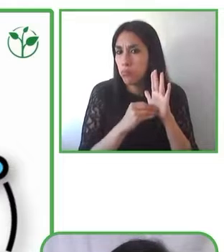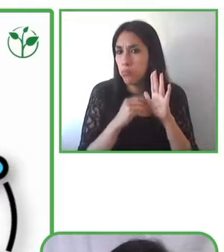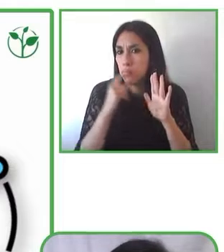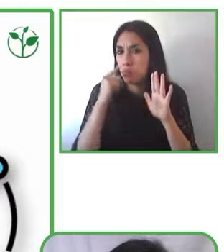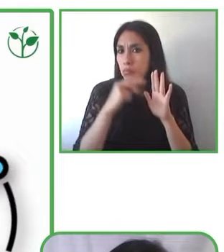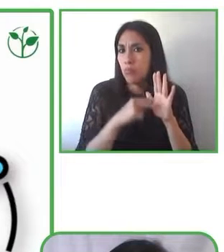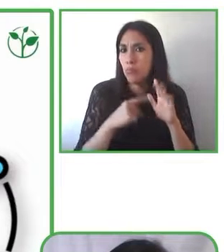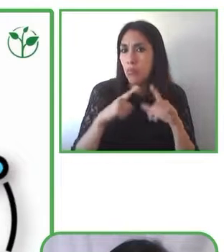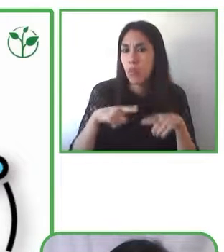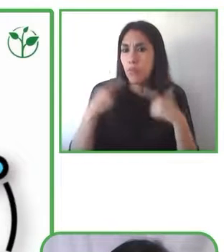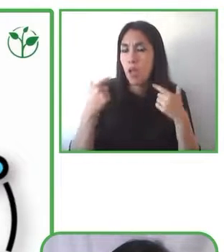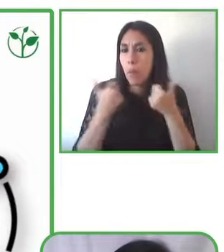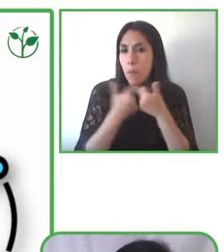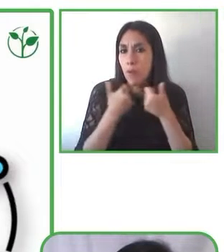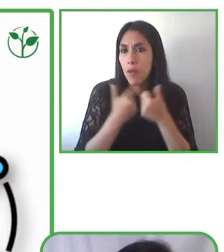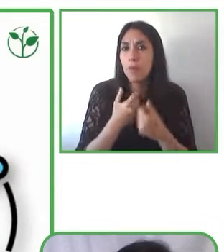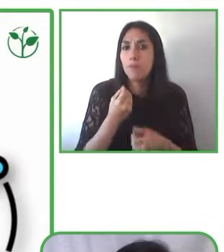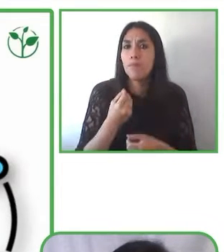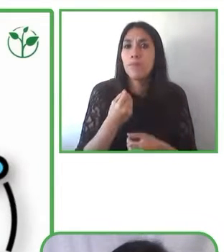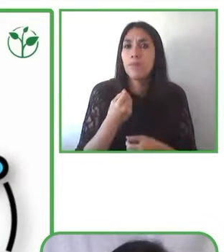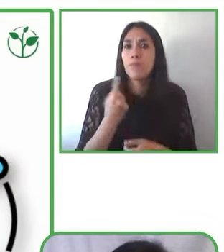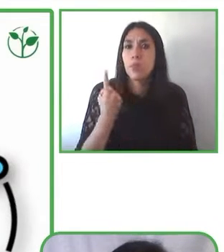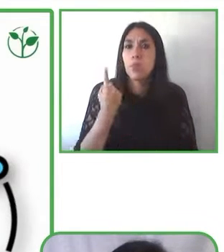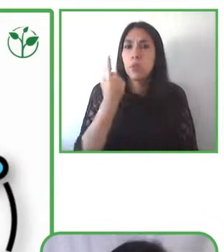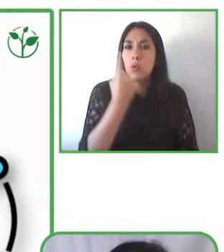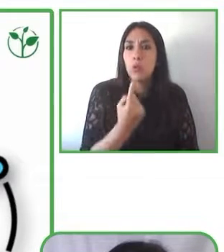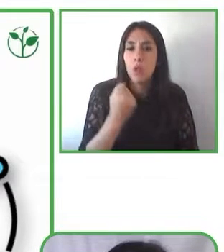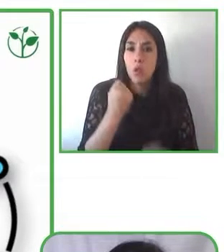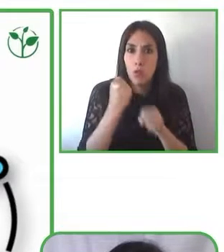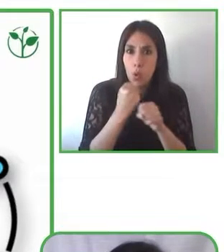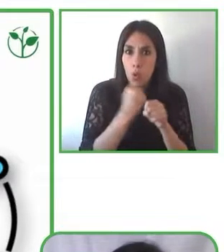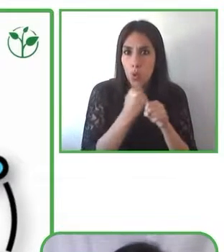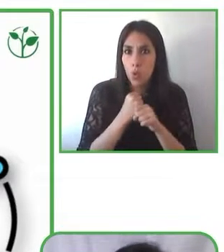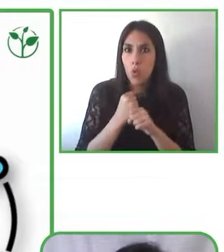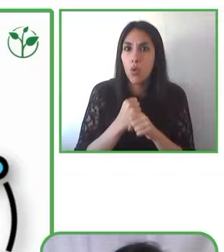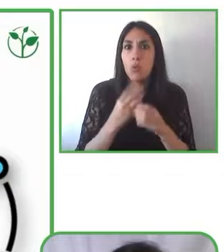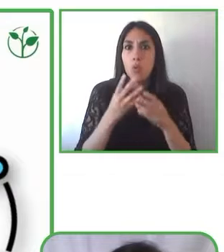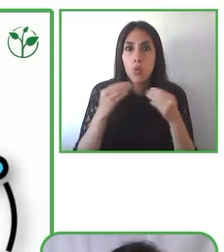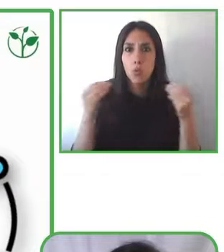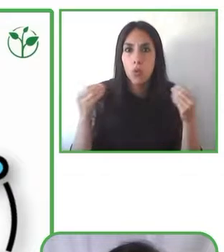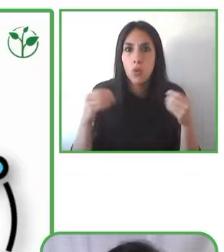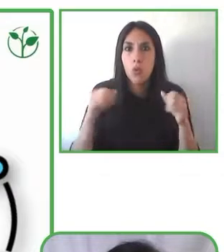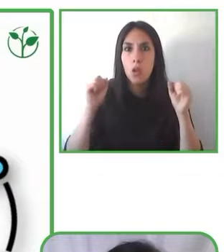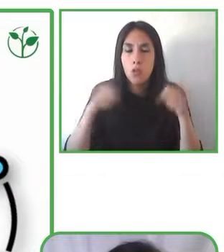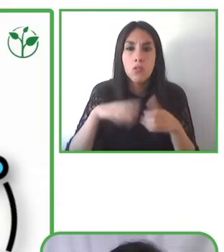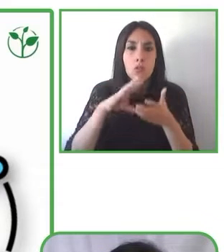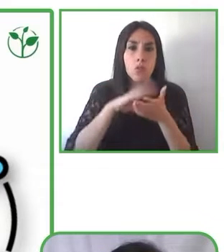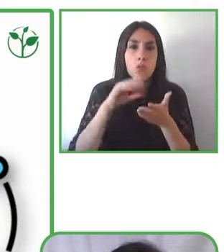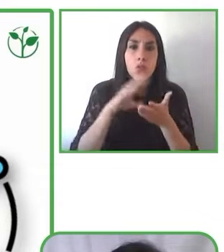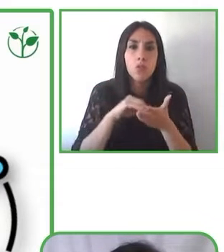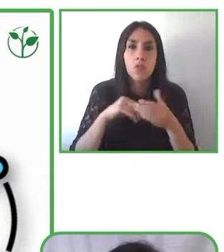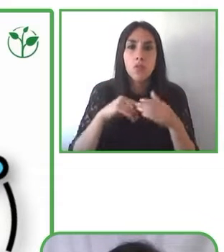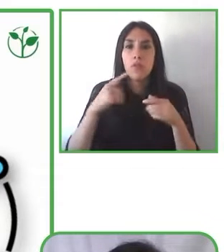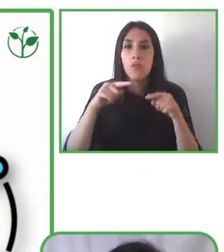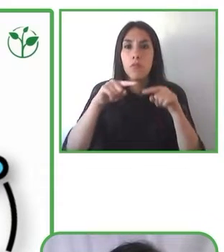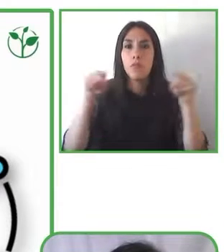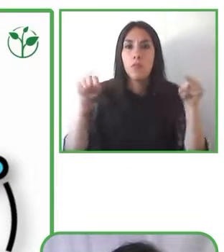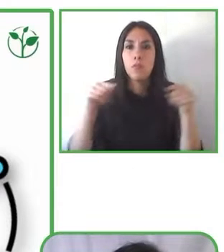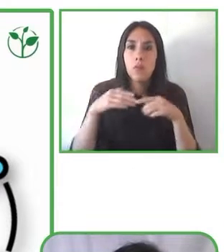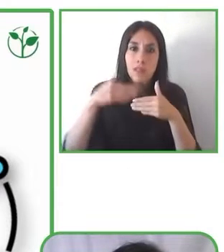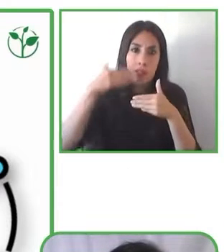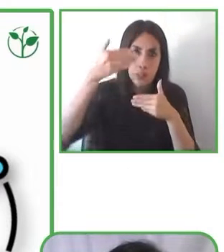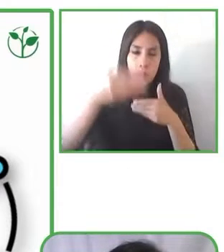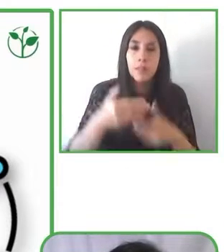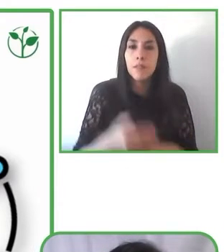trascendido las fronteras y han podido aplicar estos conceptos y esto lo vemos reflejado en comentarios, en mails,